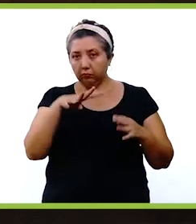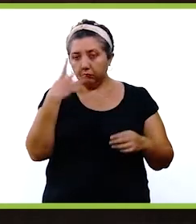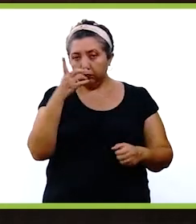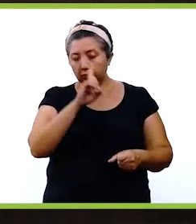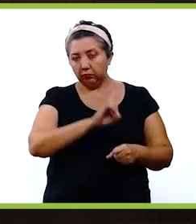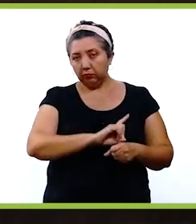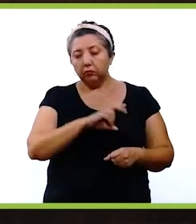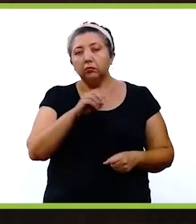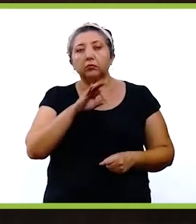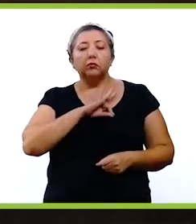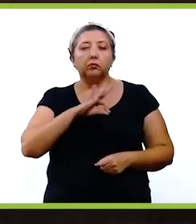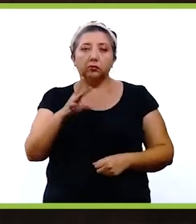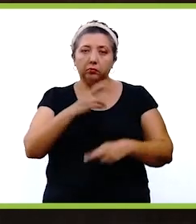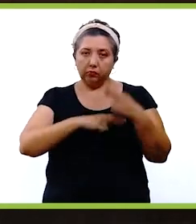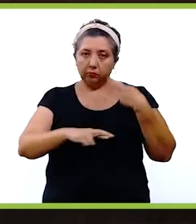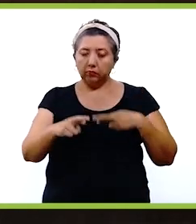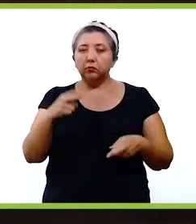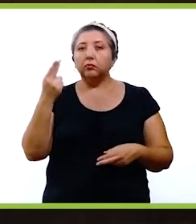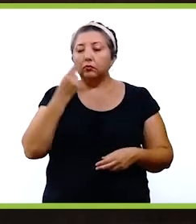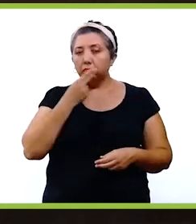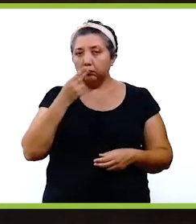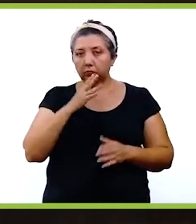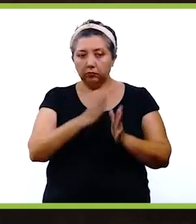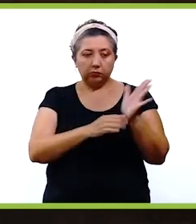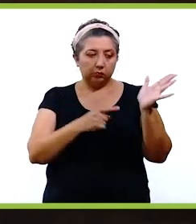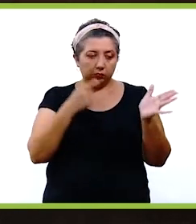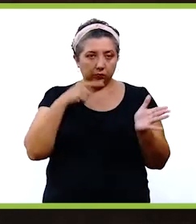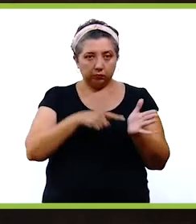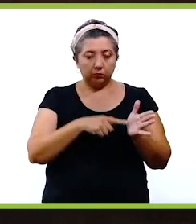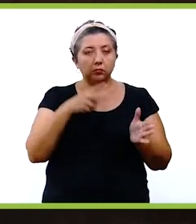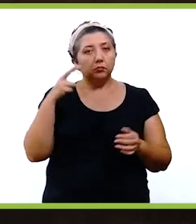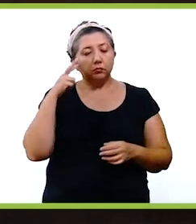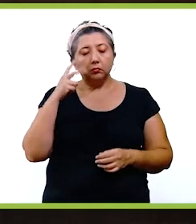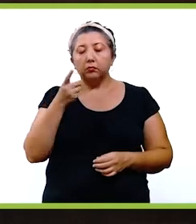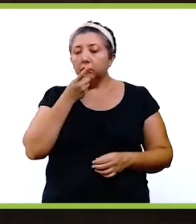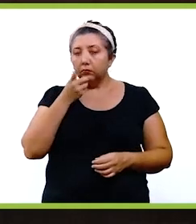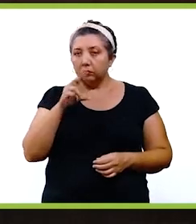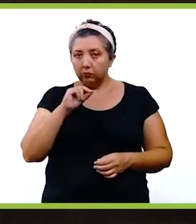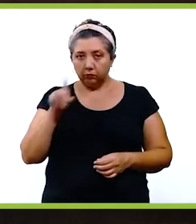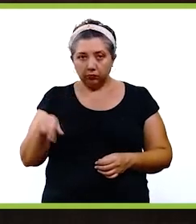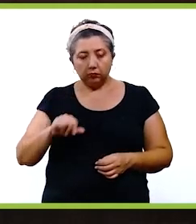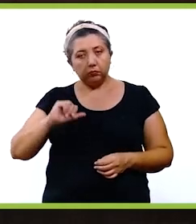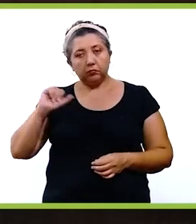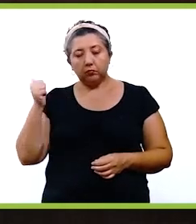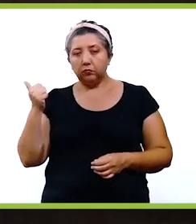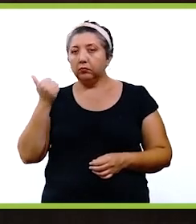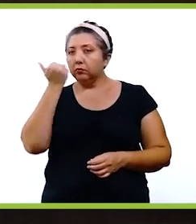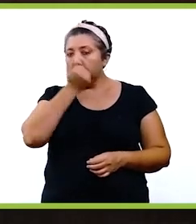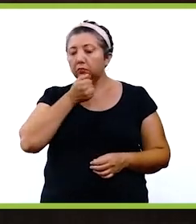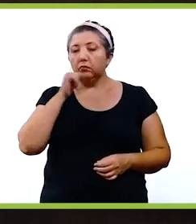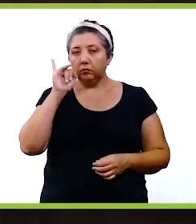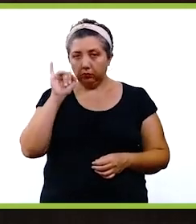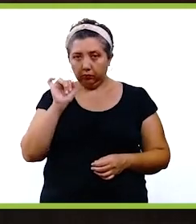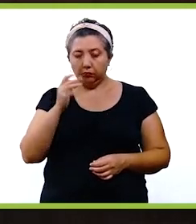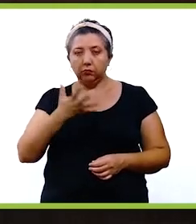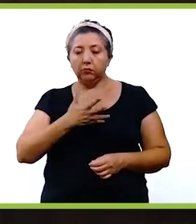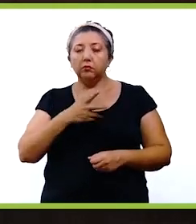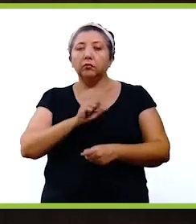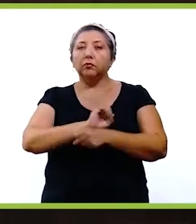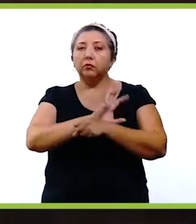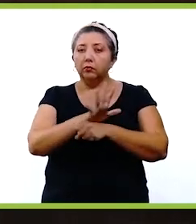o podría regresar en caso de presentar una prueba negativa. En caso de que ese alumno se confirmara como un caso positivo,